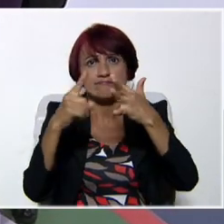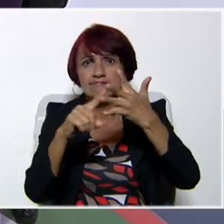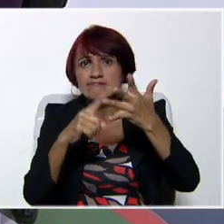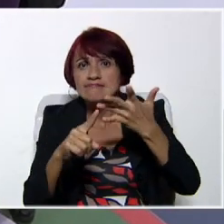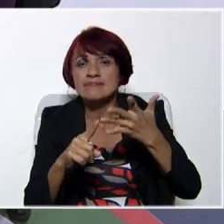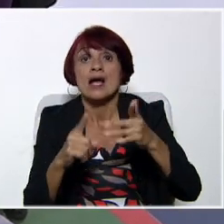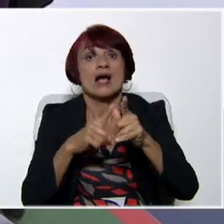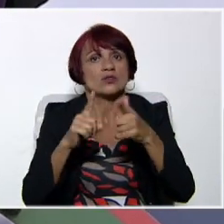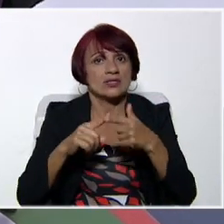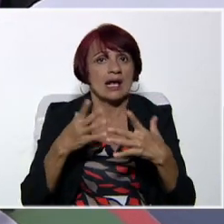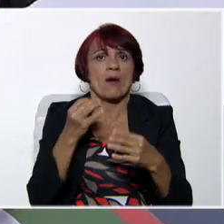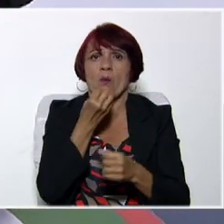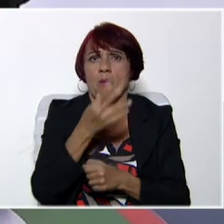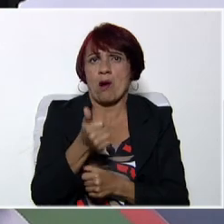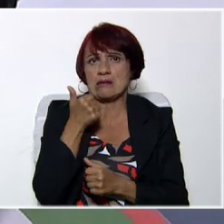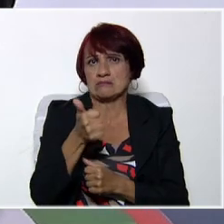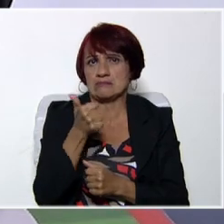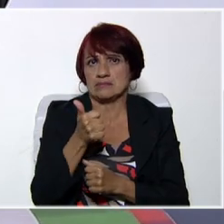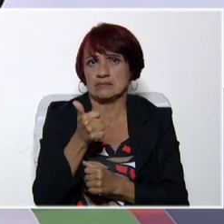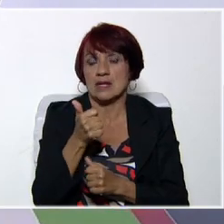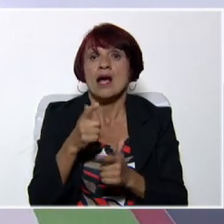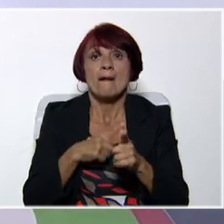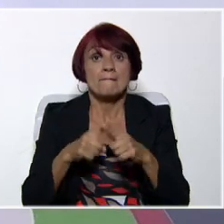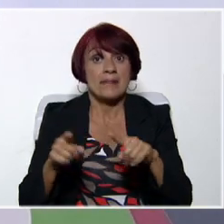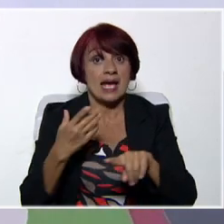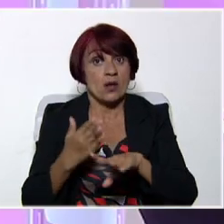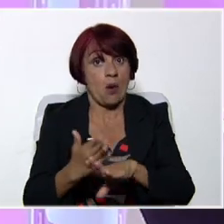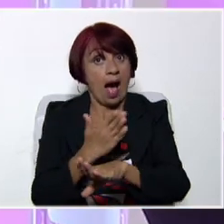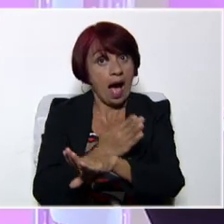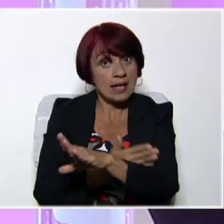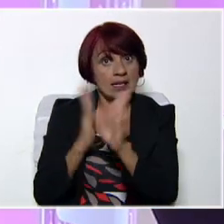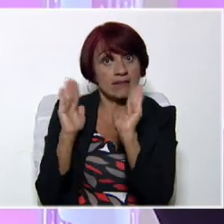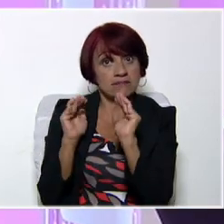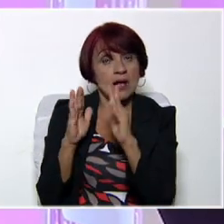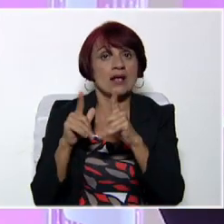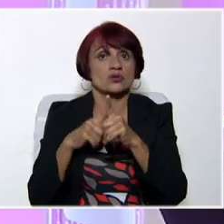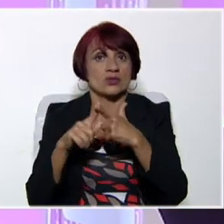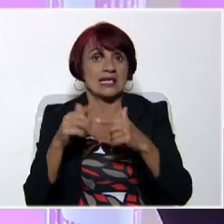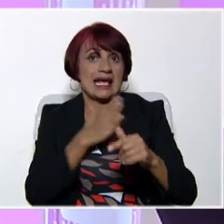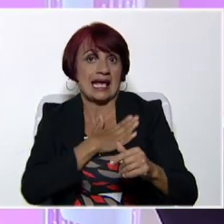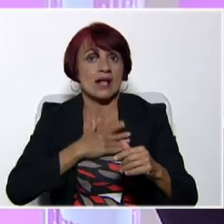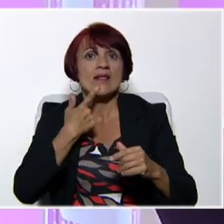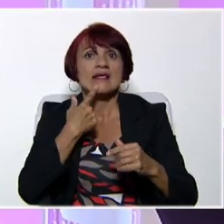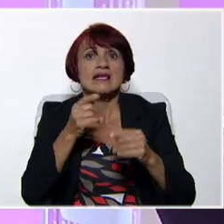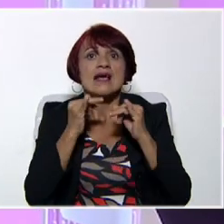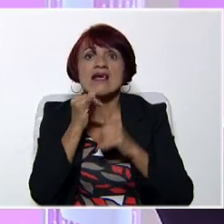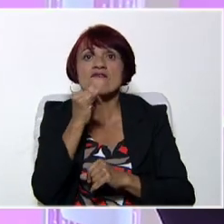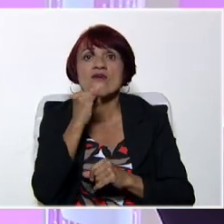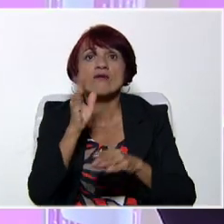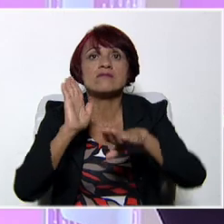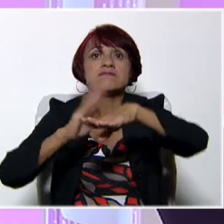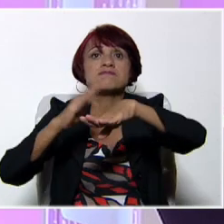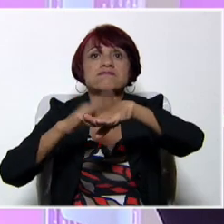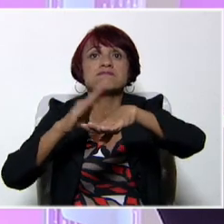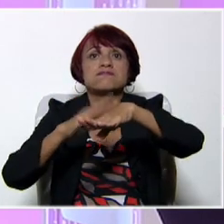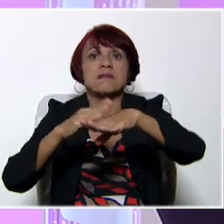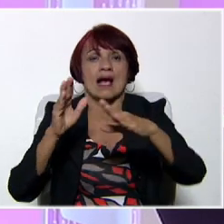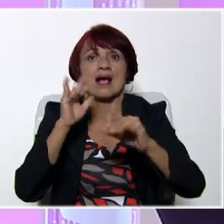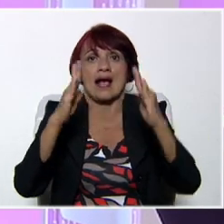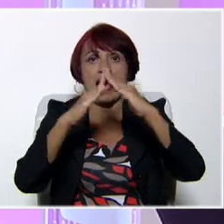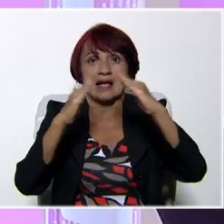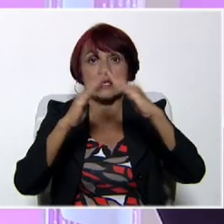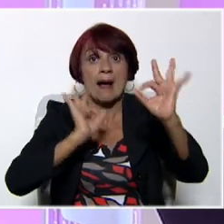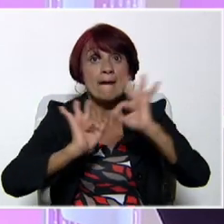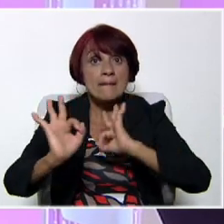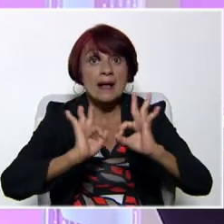Excelente, profesor. Yo no le voy a quitar más tiempo, pero antes de despedirme, yo quiero decirle a todos nuestros jóvenes allá en casa que